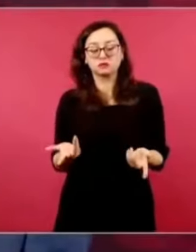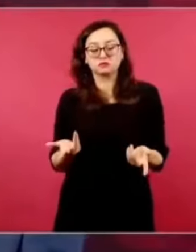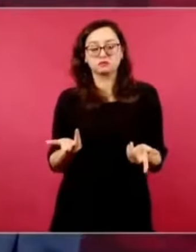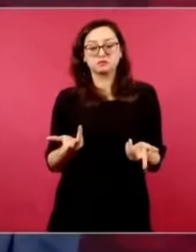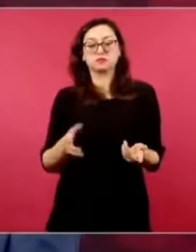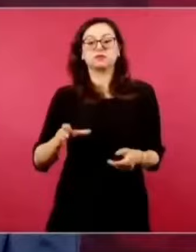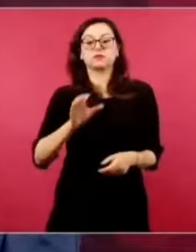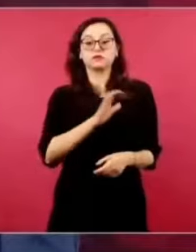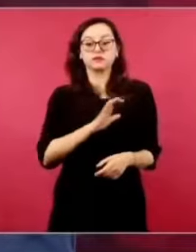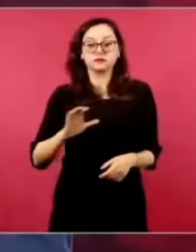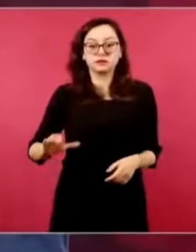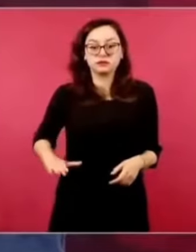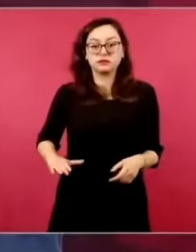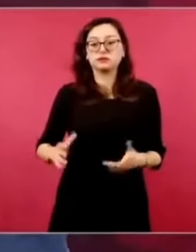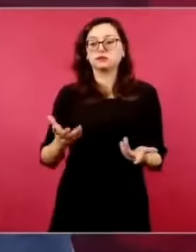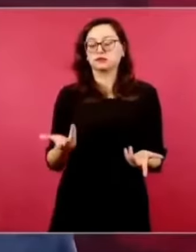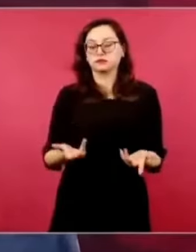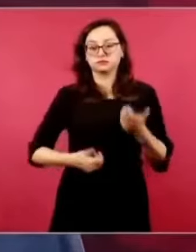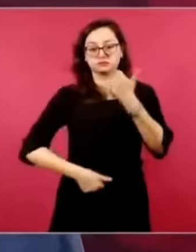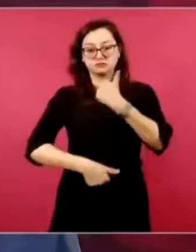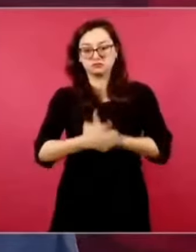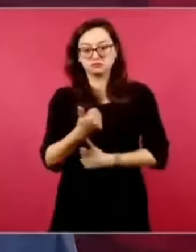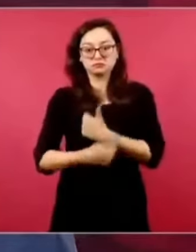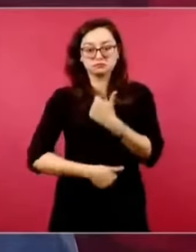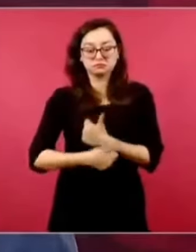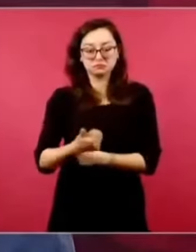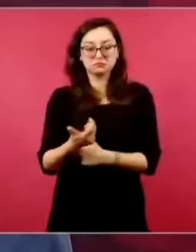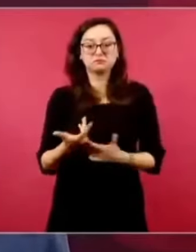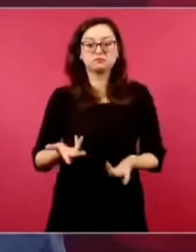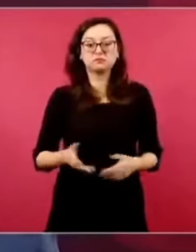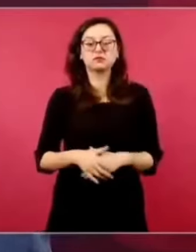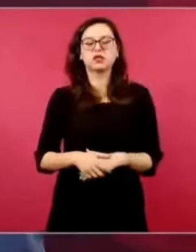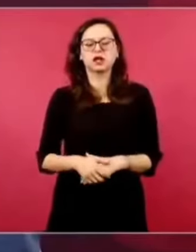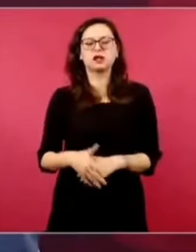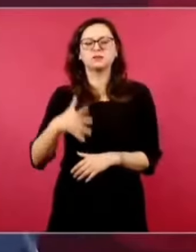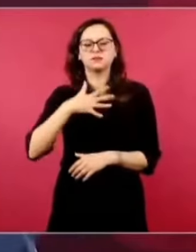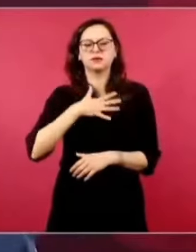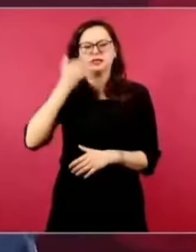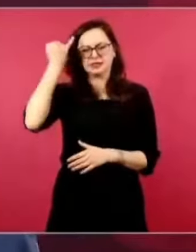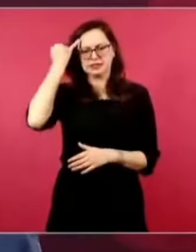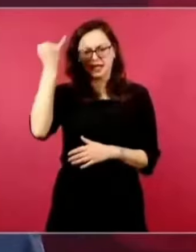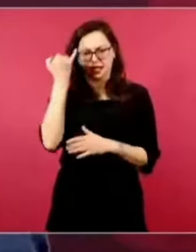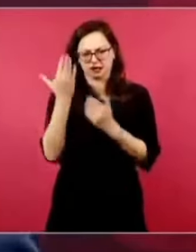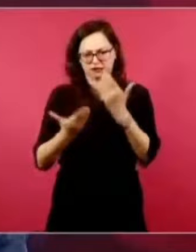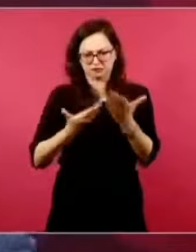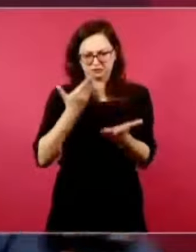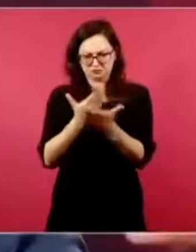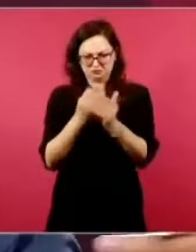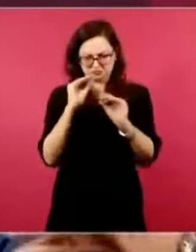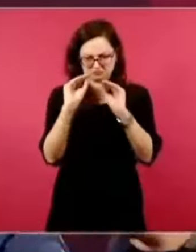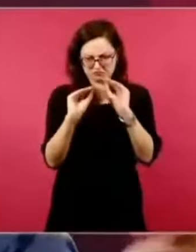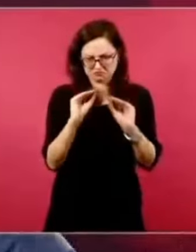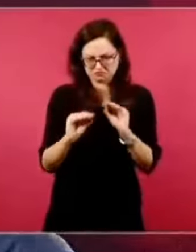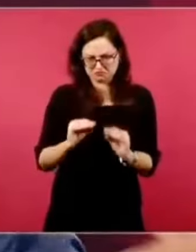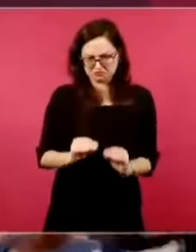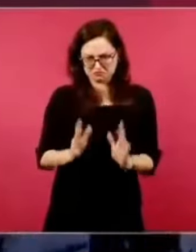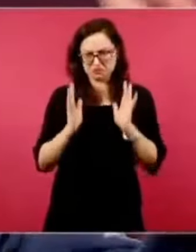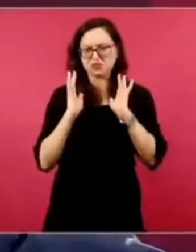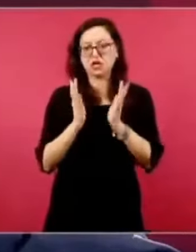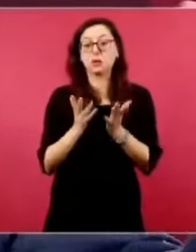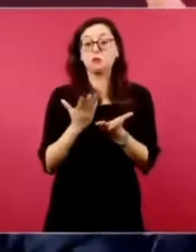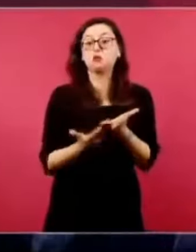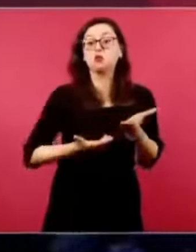candidaturas. Ya está en mi iniciativa, en lo que yo envié, pero pueden modificarse